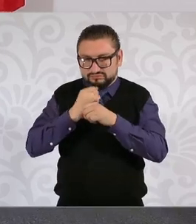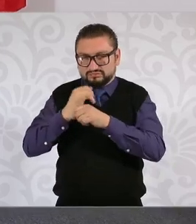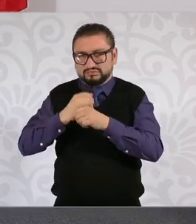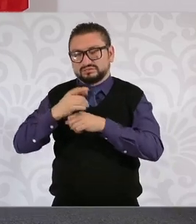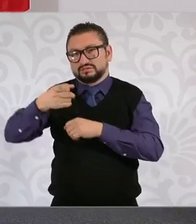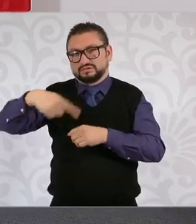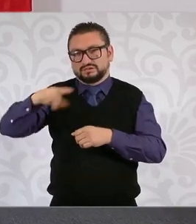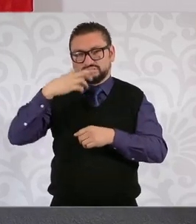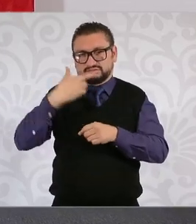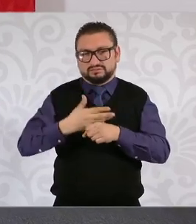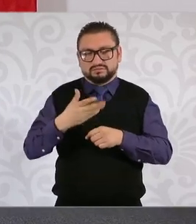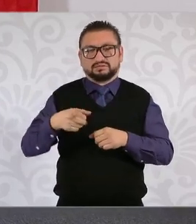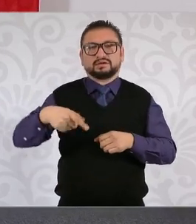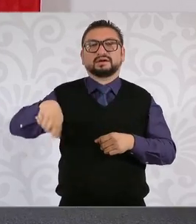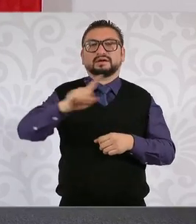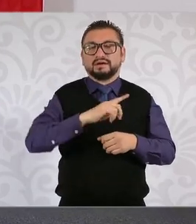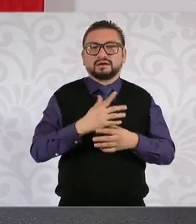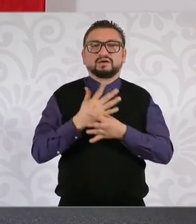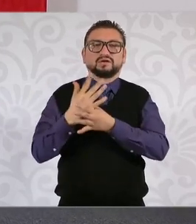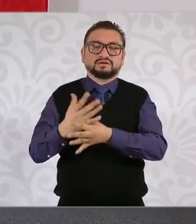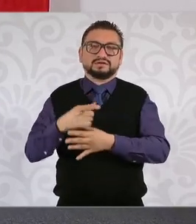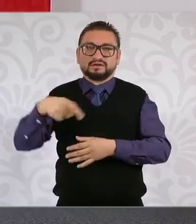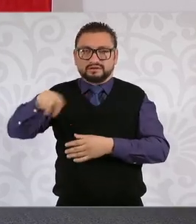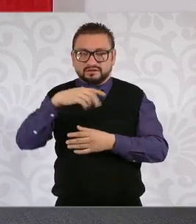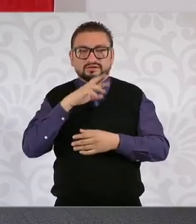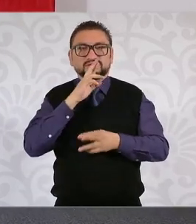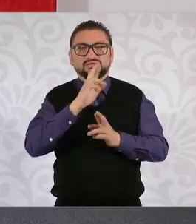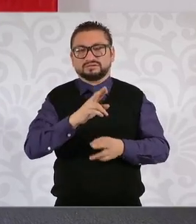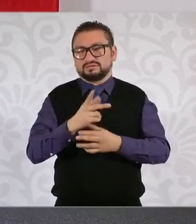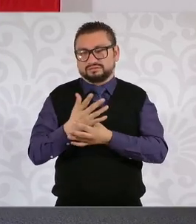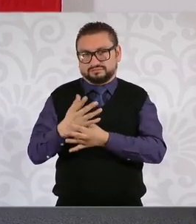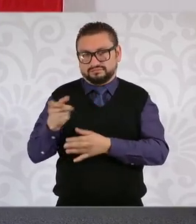investigación, ellos son los que tendrían que informar.